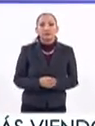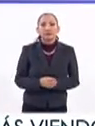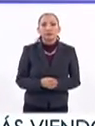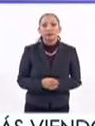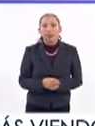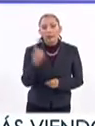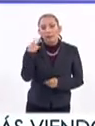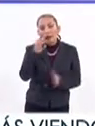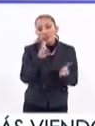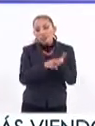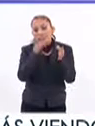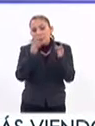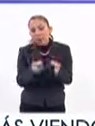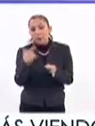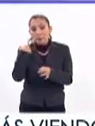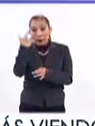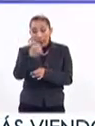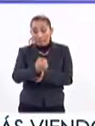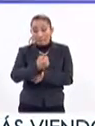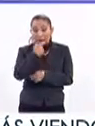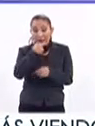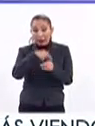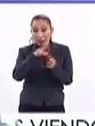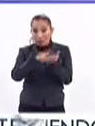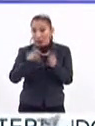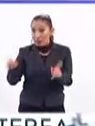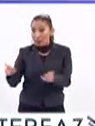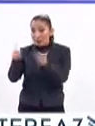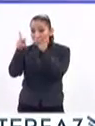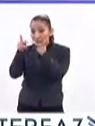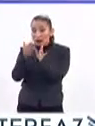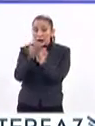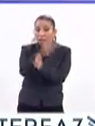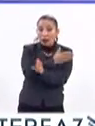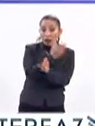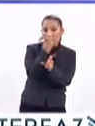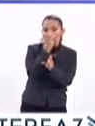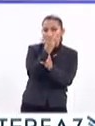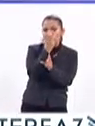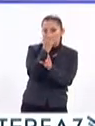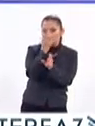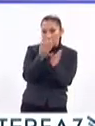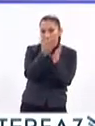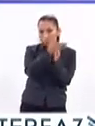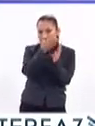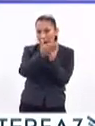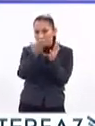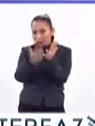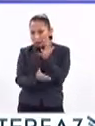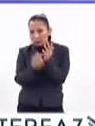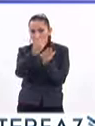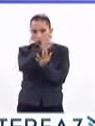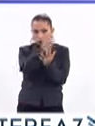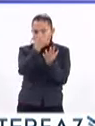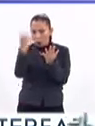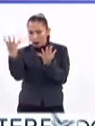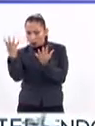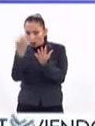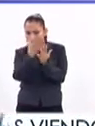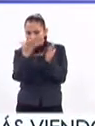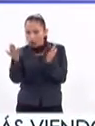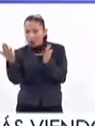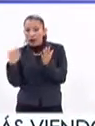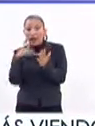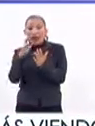validar un medicamento hacia el mercado hay tres, cuatro fases importantes numeradas así, del uno al cuatro,